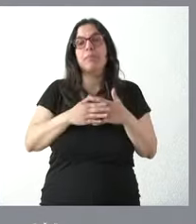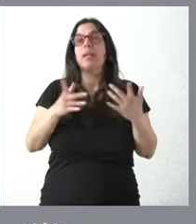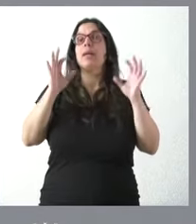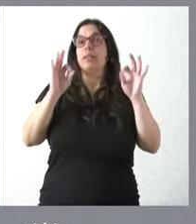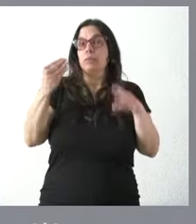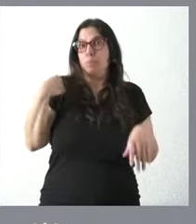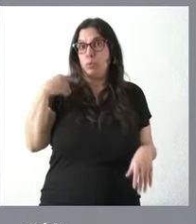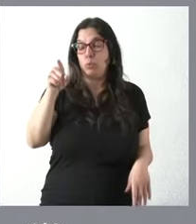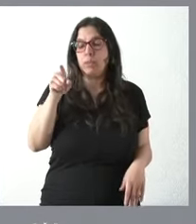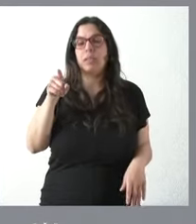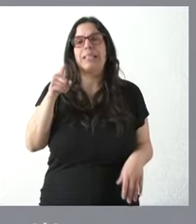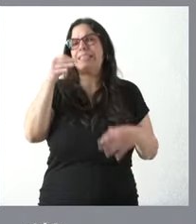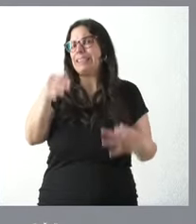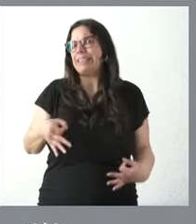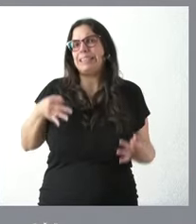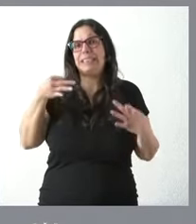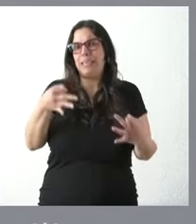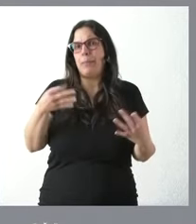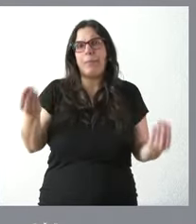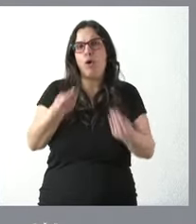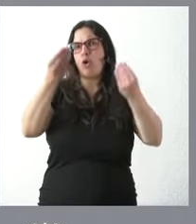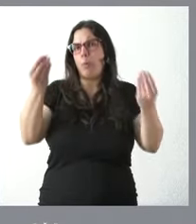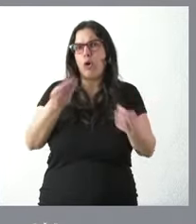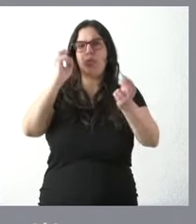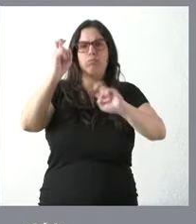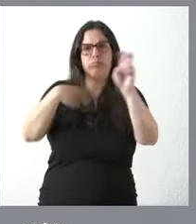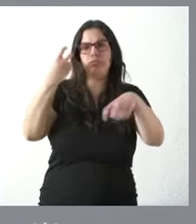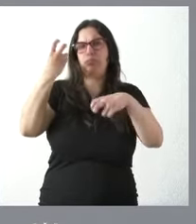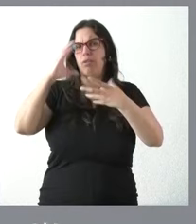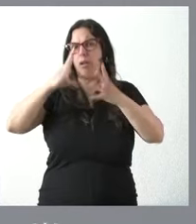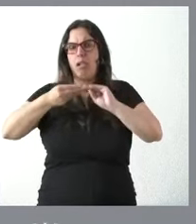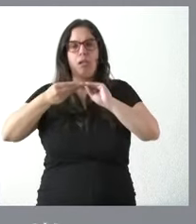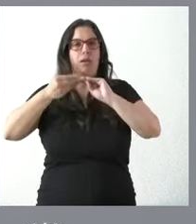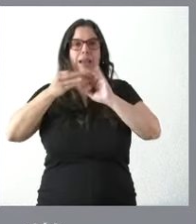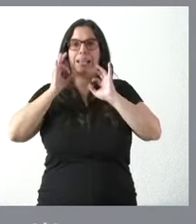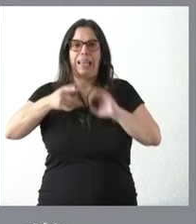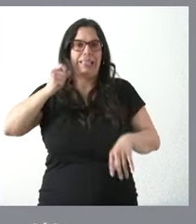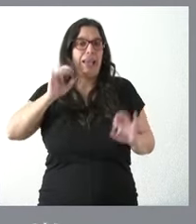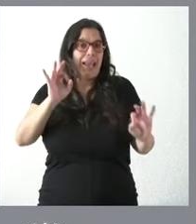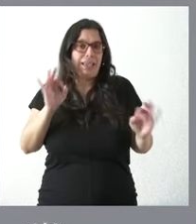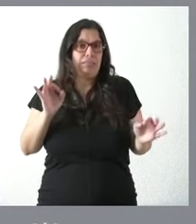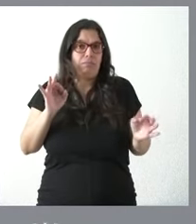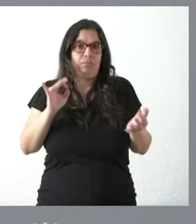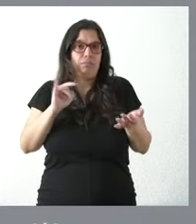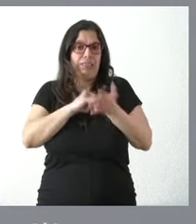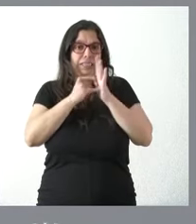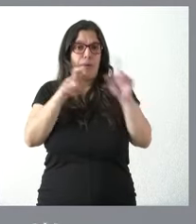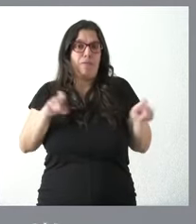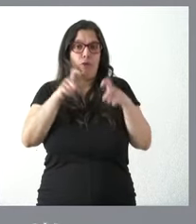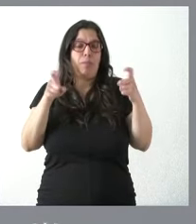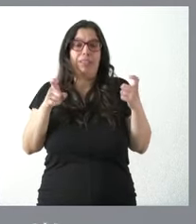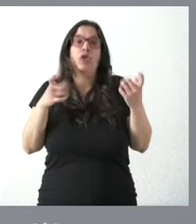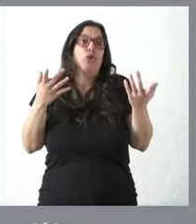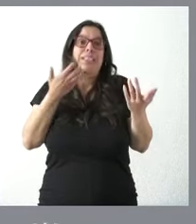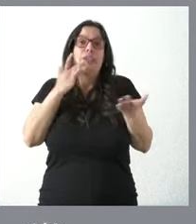siempre va a haber mejoras y adaptaciones en los sistemas informáticos sanitarios y en consecuencia siempre va haber algún tipo